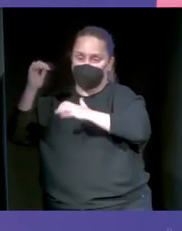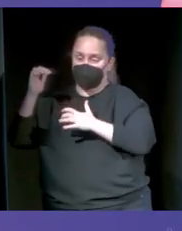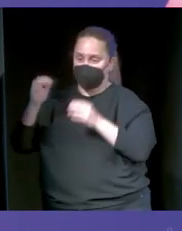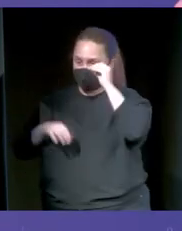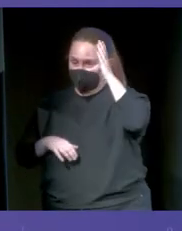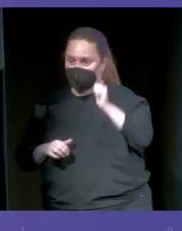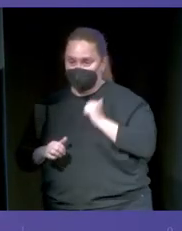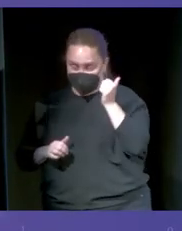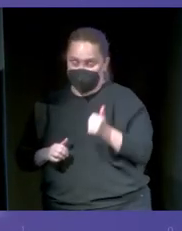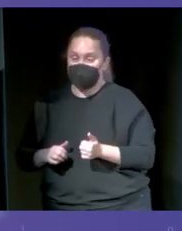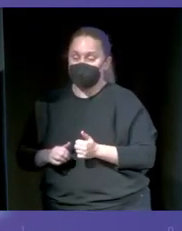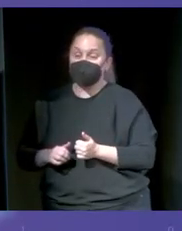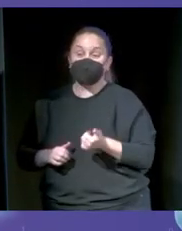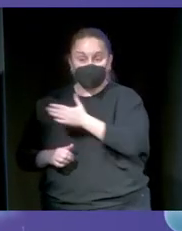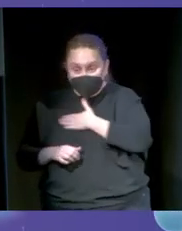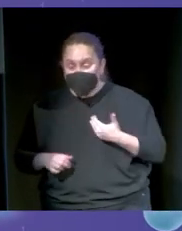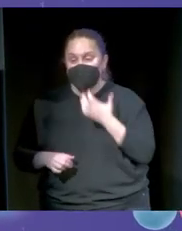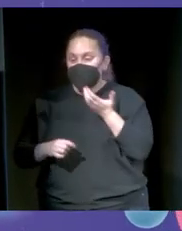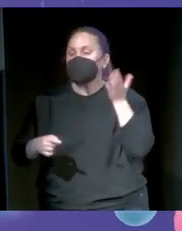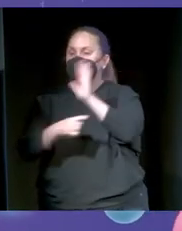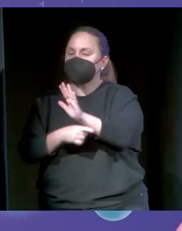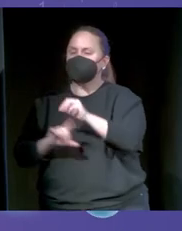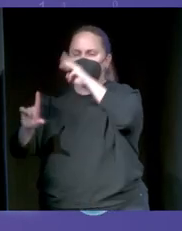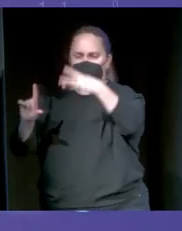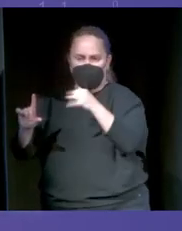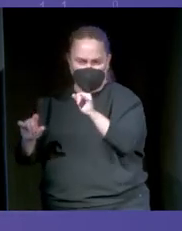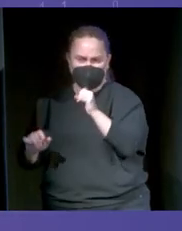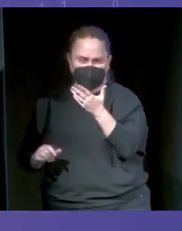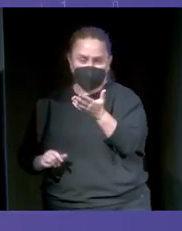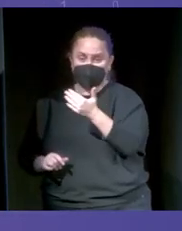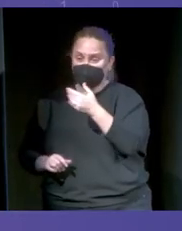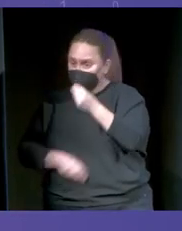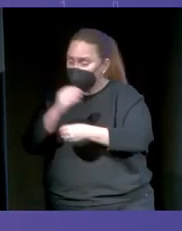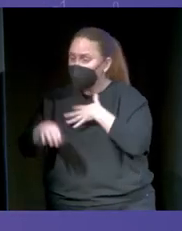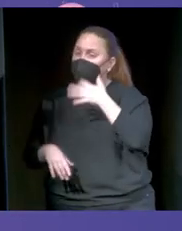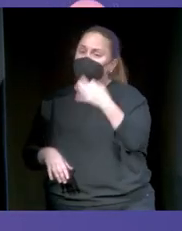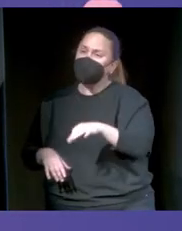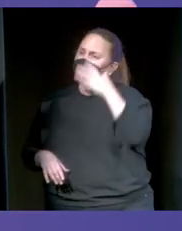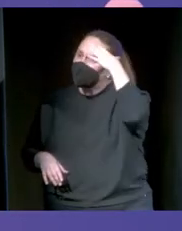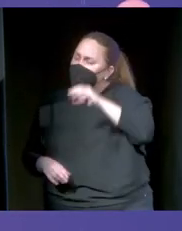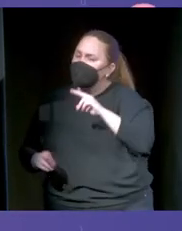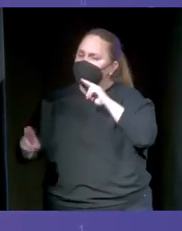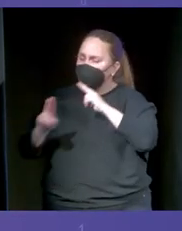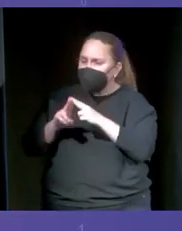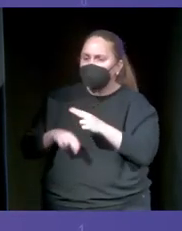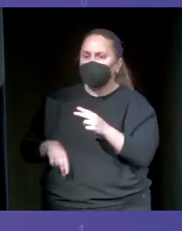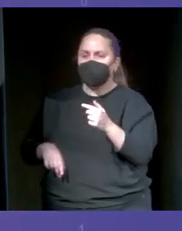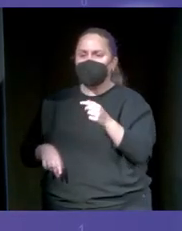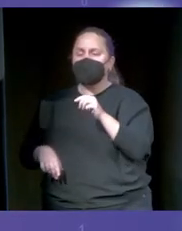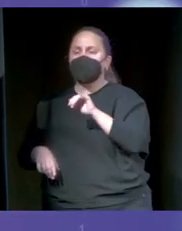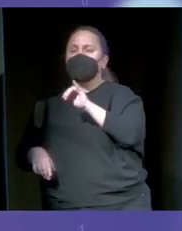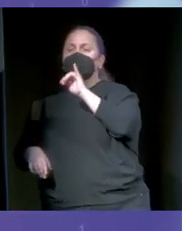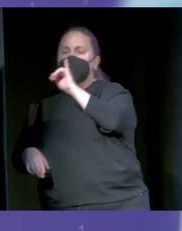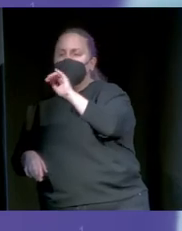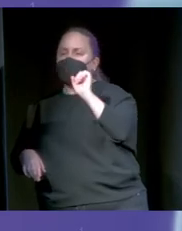De hecho, una de las demos que os quería enseñar, hay una web que se puede utilizar. Creo que es Ayman Rielor, lo sé. Si